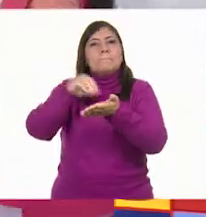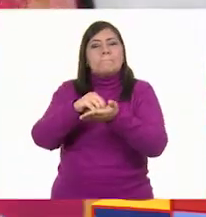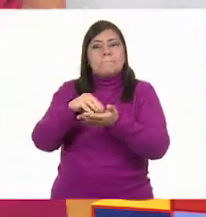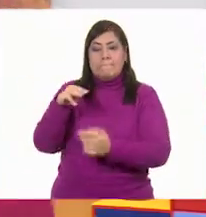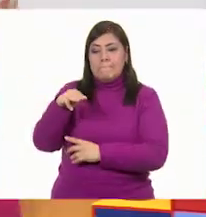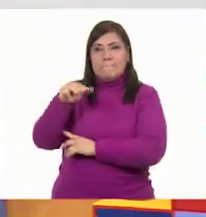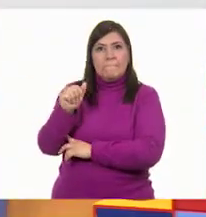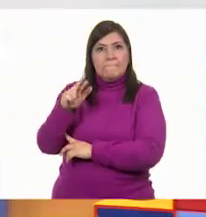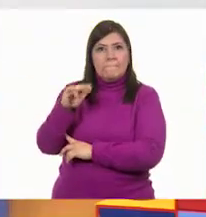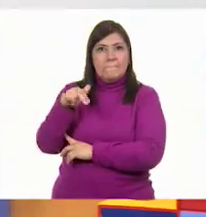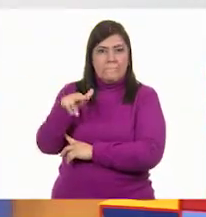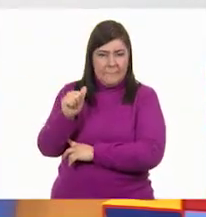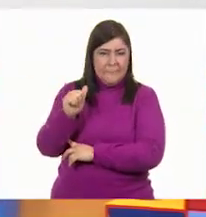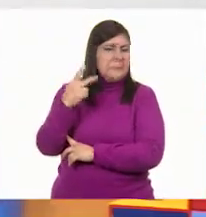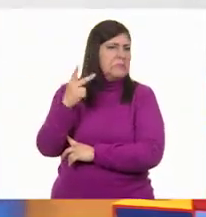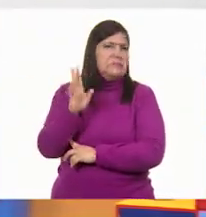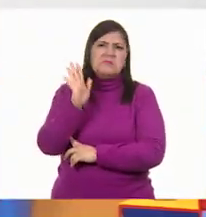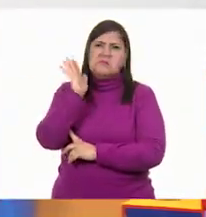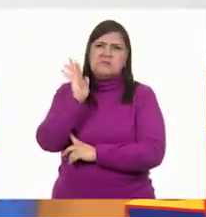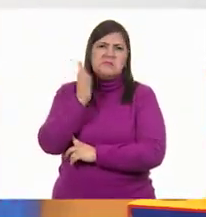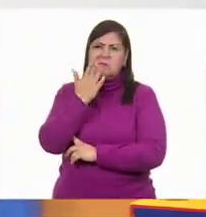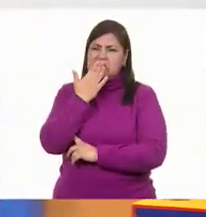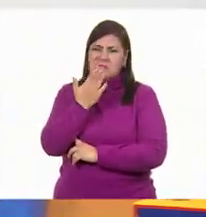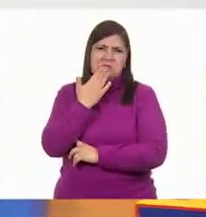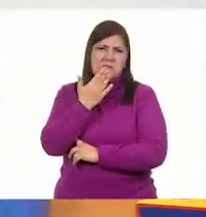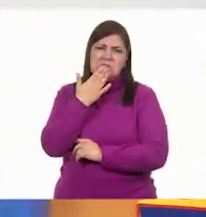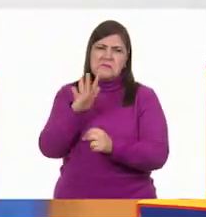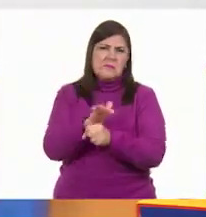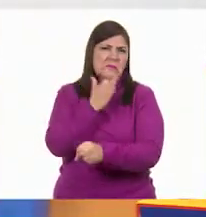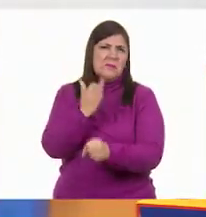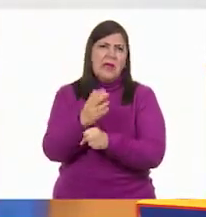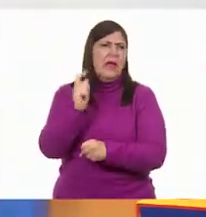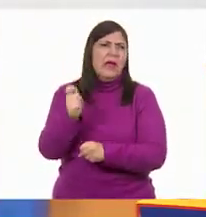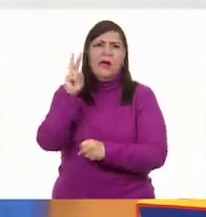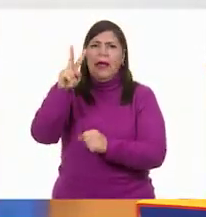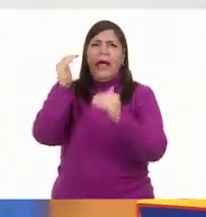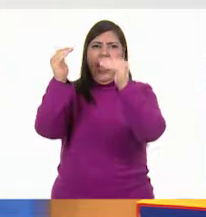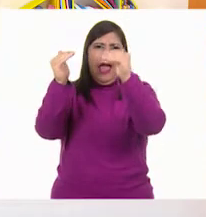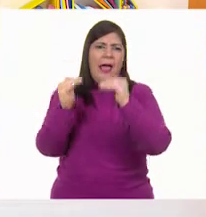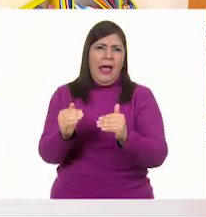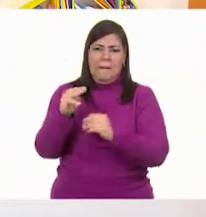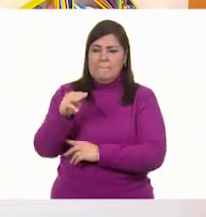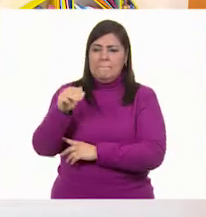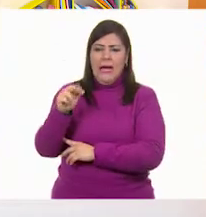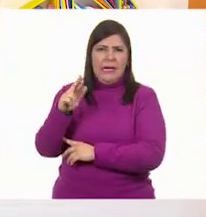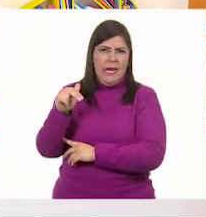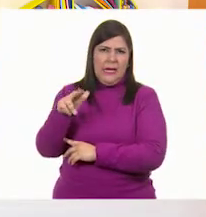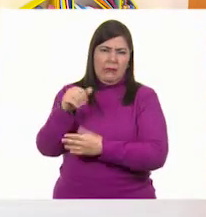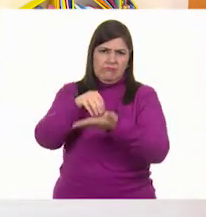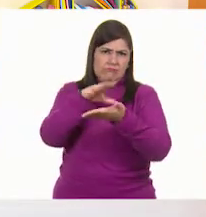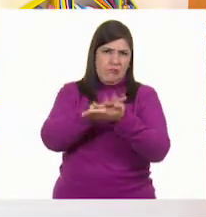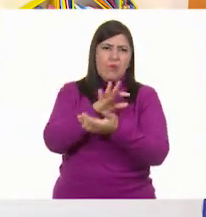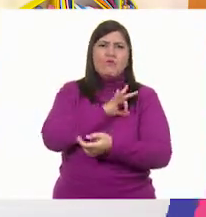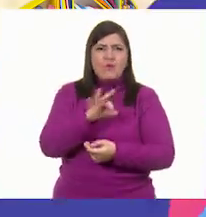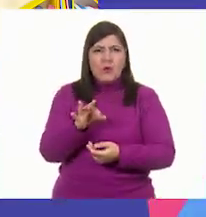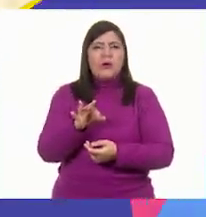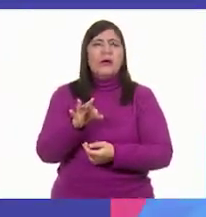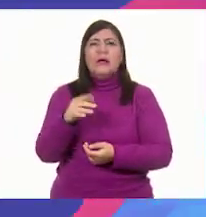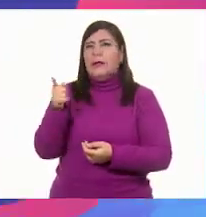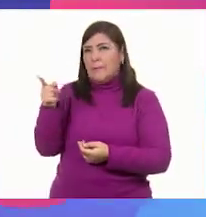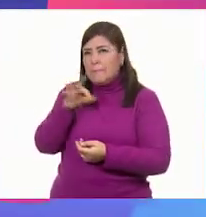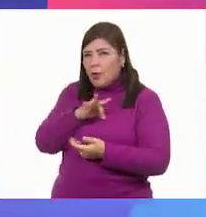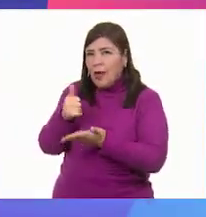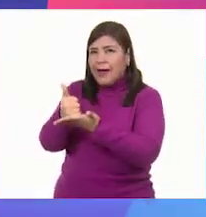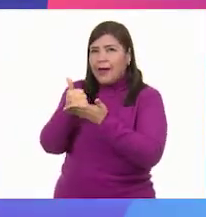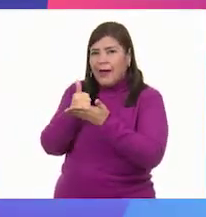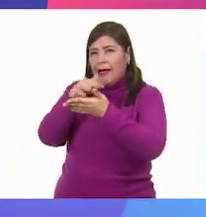pero no hay ningún problema. La podemos poner en la parte de abajo, ¿sí? Y, ¿nos puedes leer